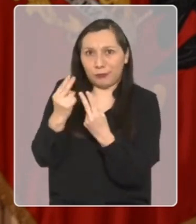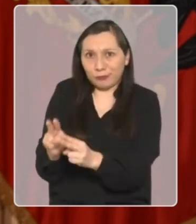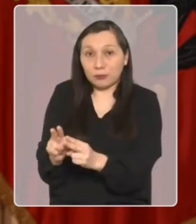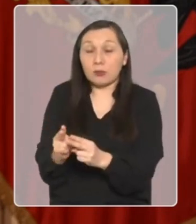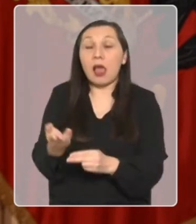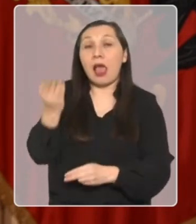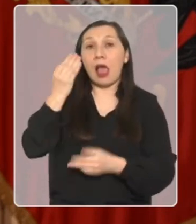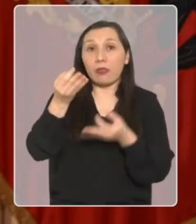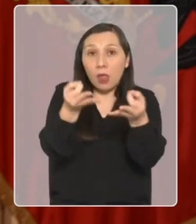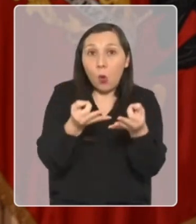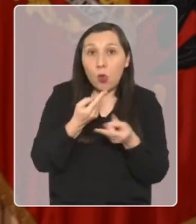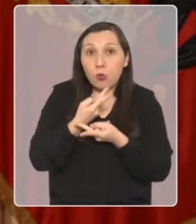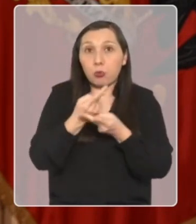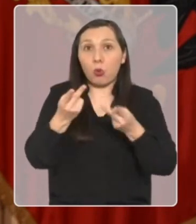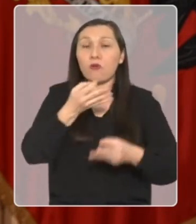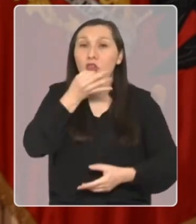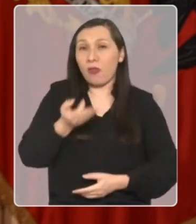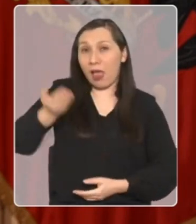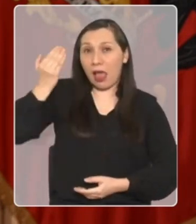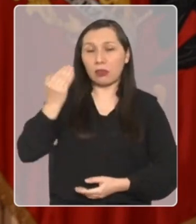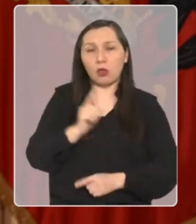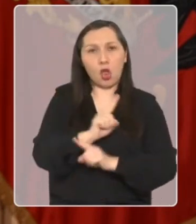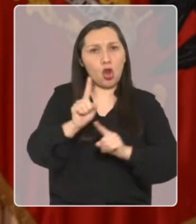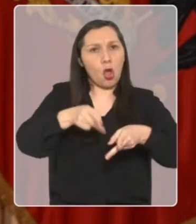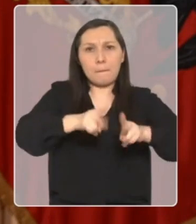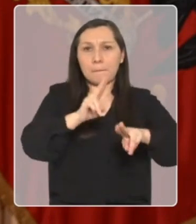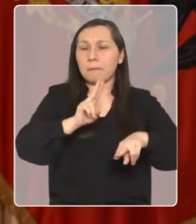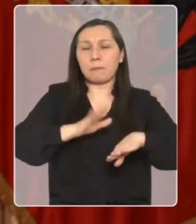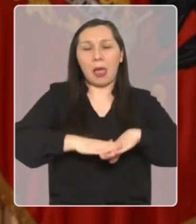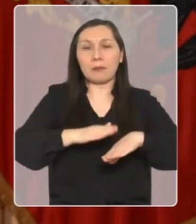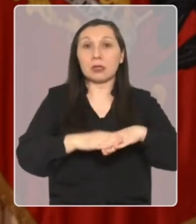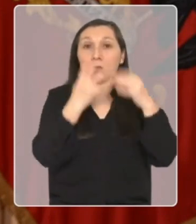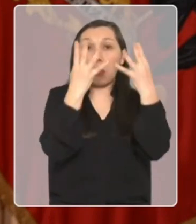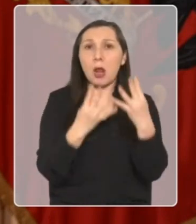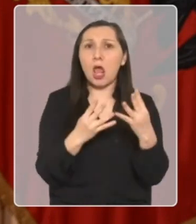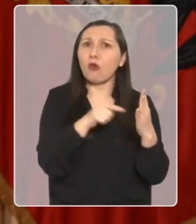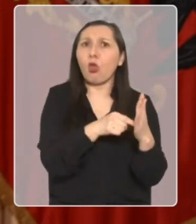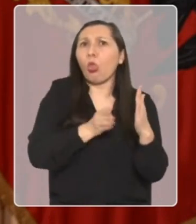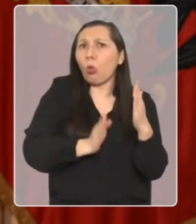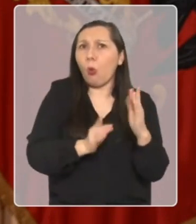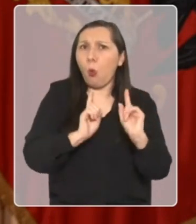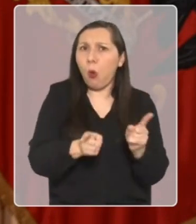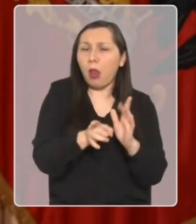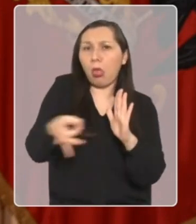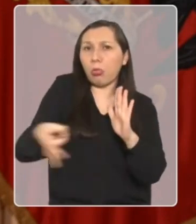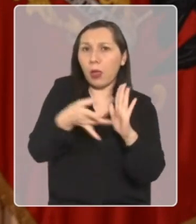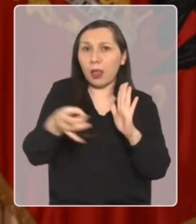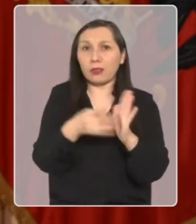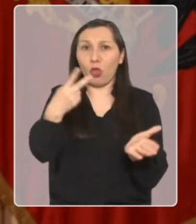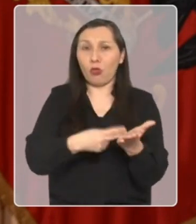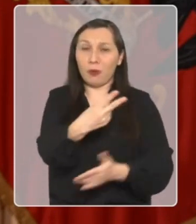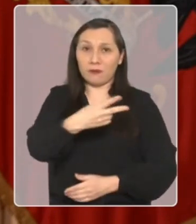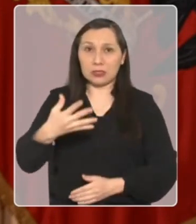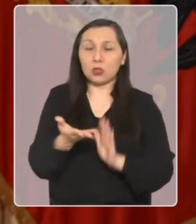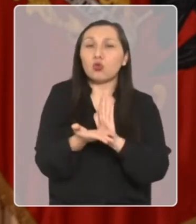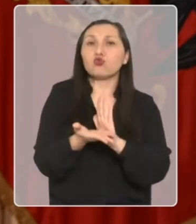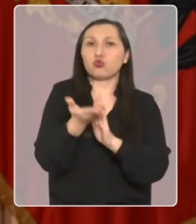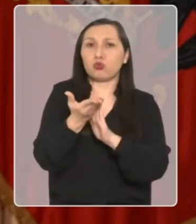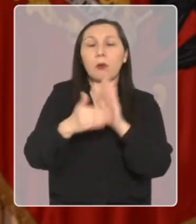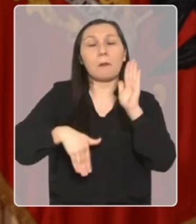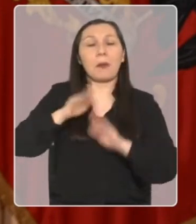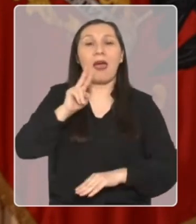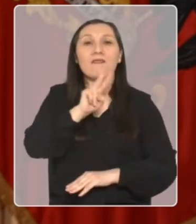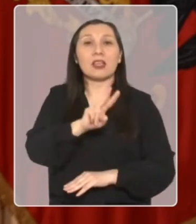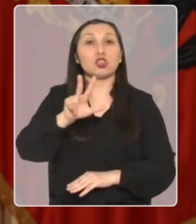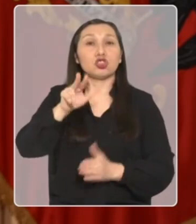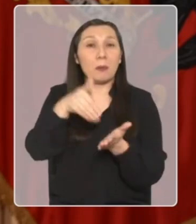como indiqué en cuenta pública, no vamos a permitir que desde las prisiones se sigan cometiendo delitos. En 2025, aumentaremos en más